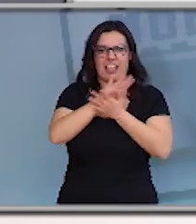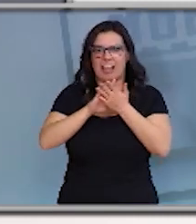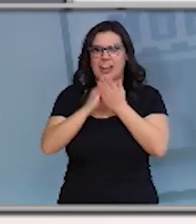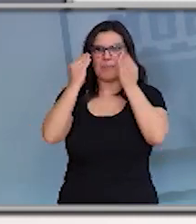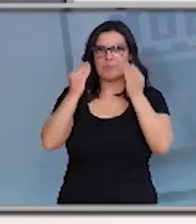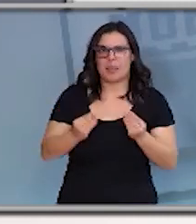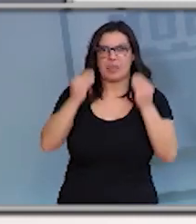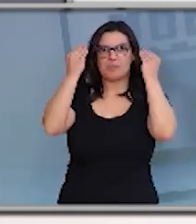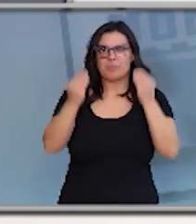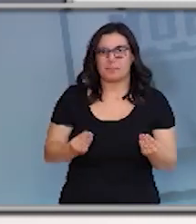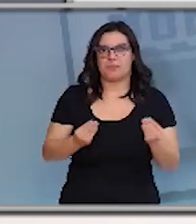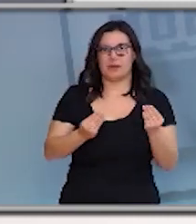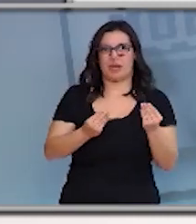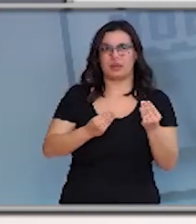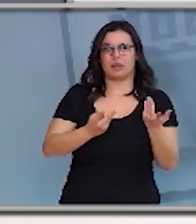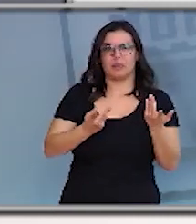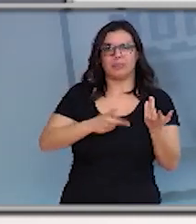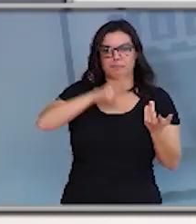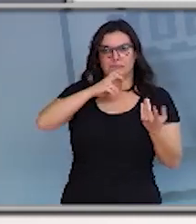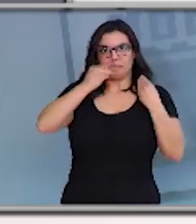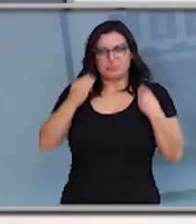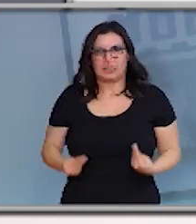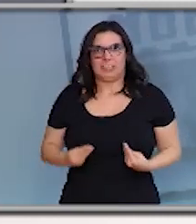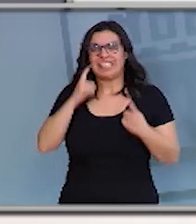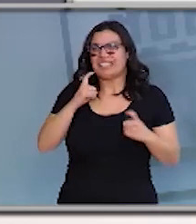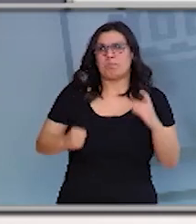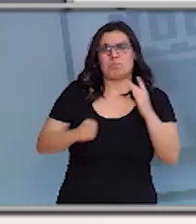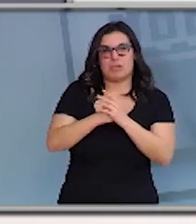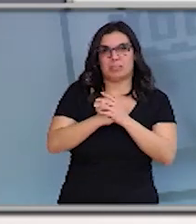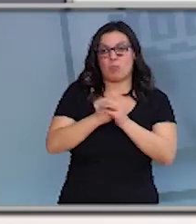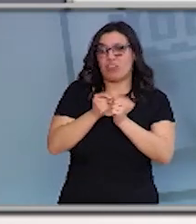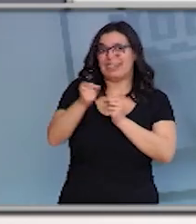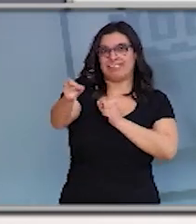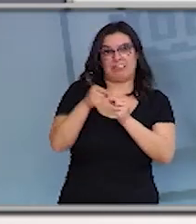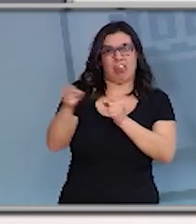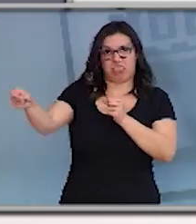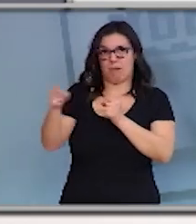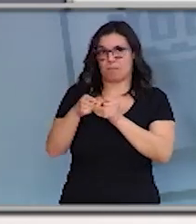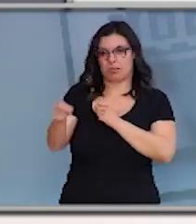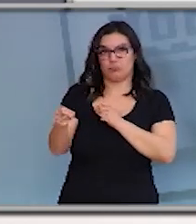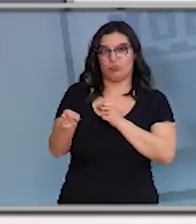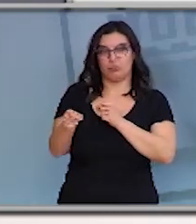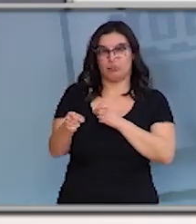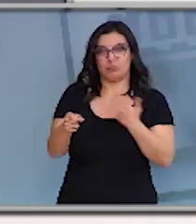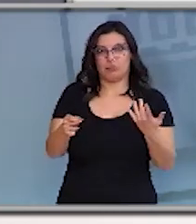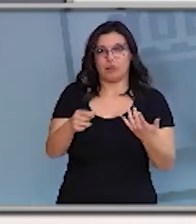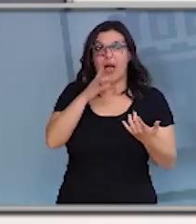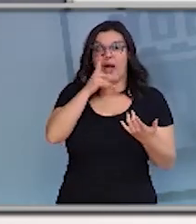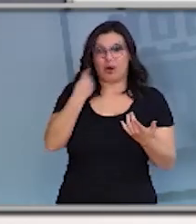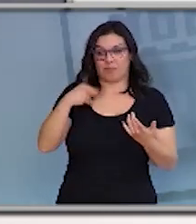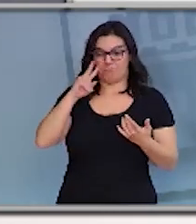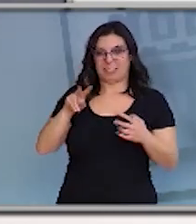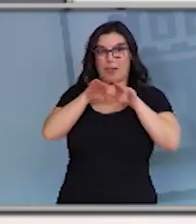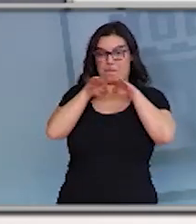respiratória, a higiene das mãos o máis posible. Necesitamos distanciamento. Non é raro que estemos cada unha en unha